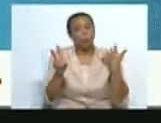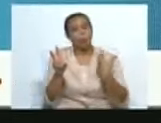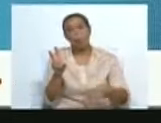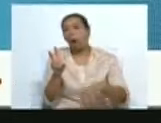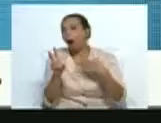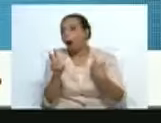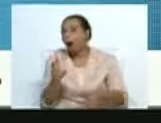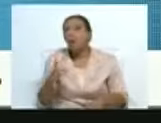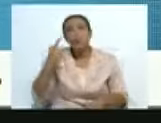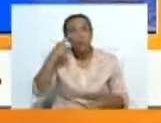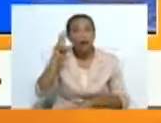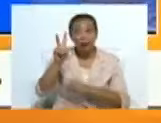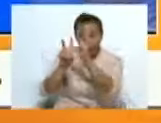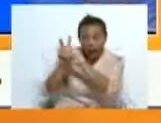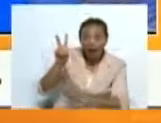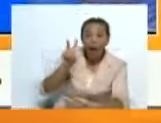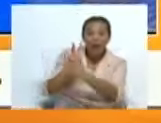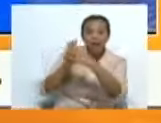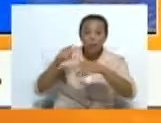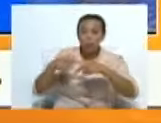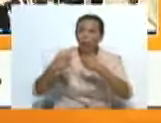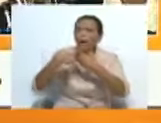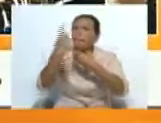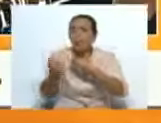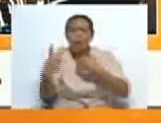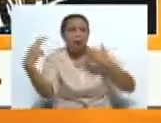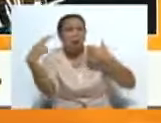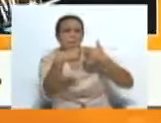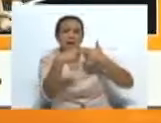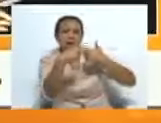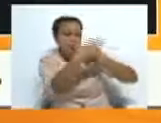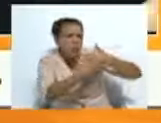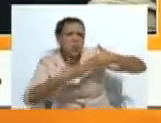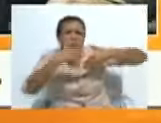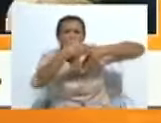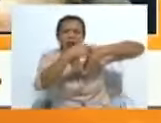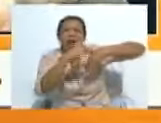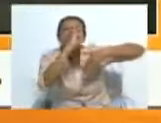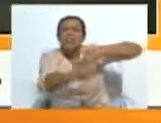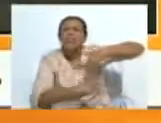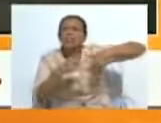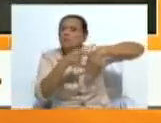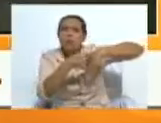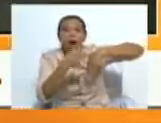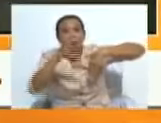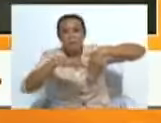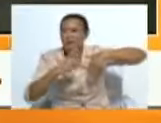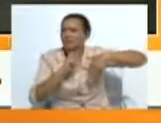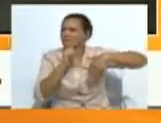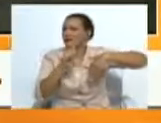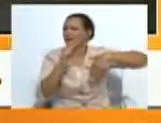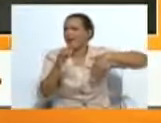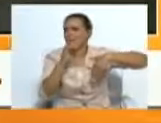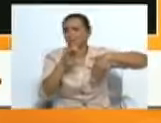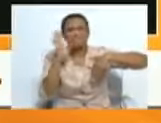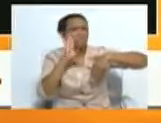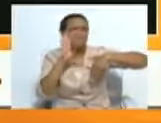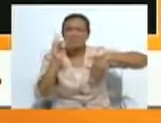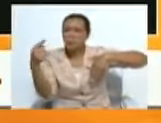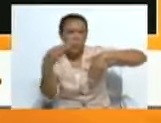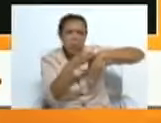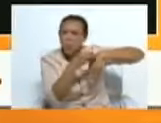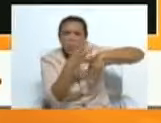entiendo que es un país que desde afuera, lo que nos llega de la media internacional a veces son informaciones que no